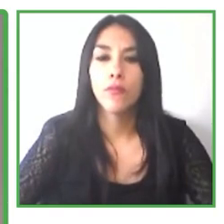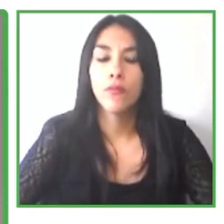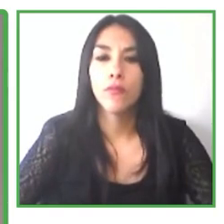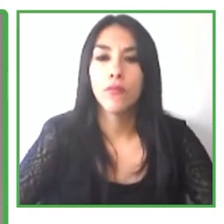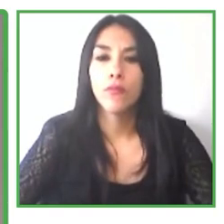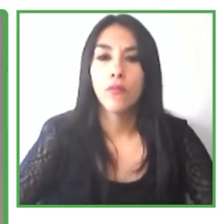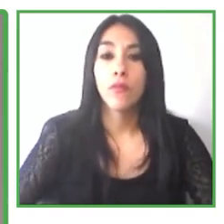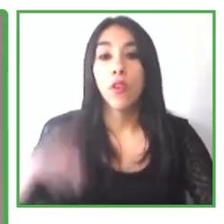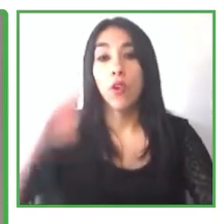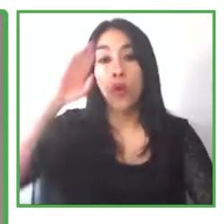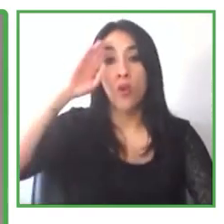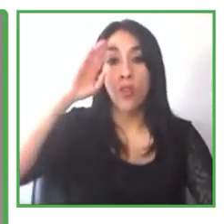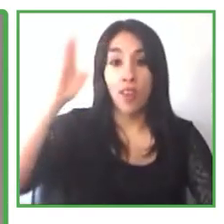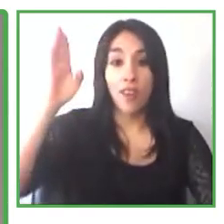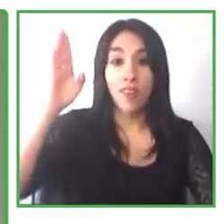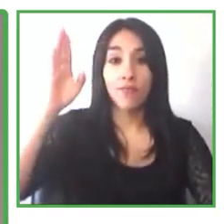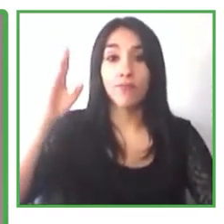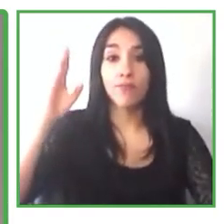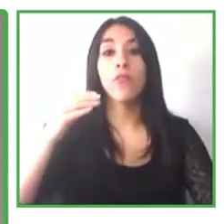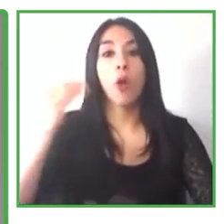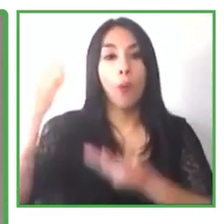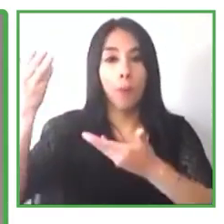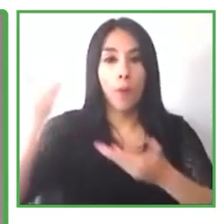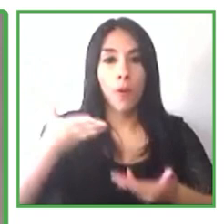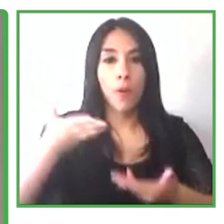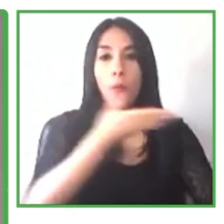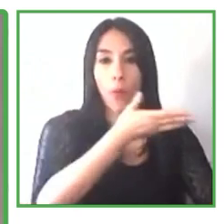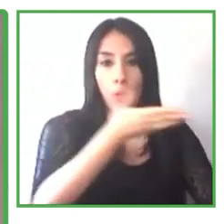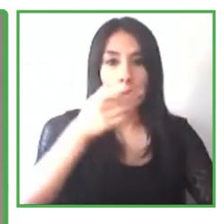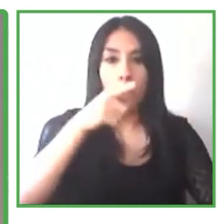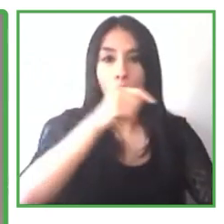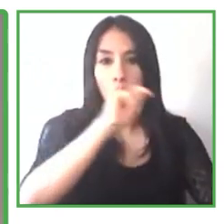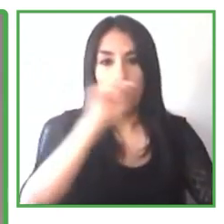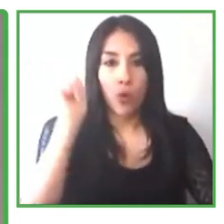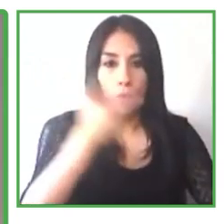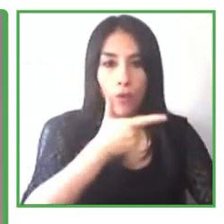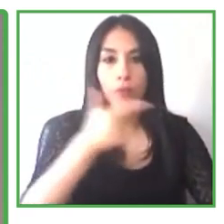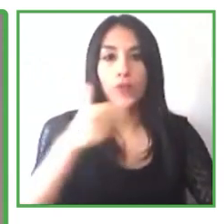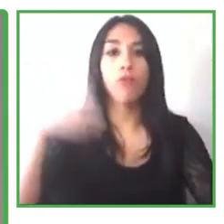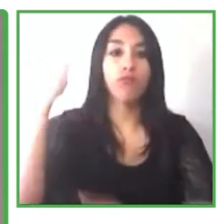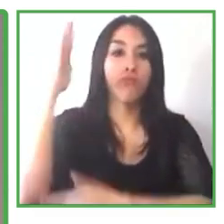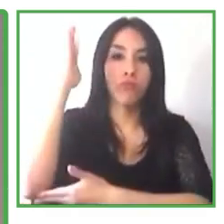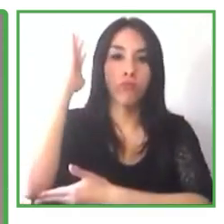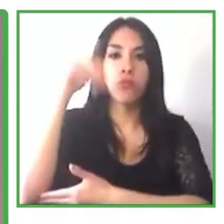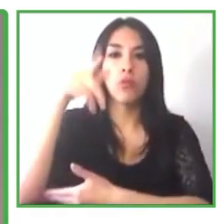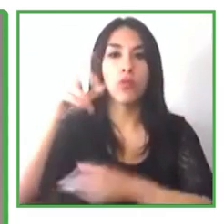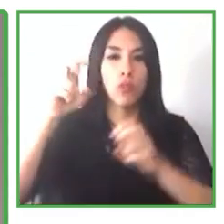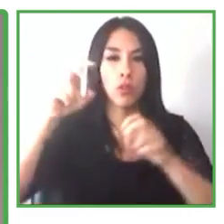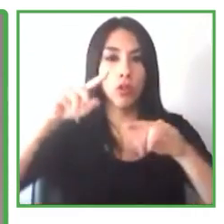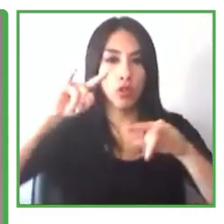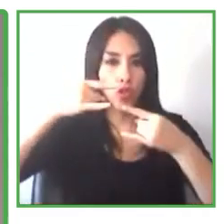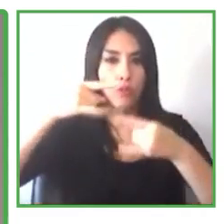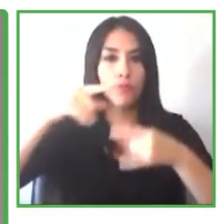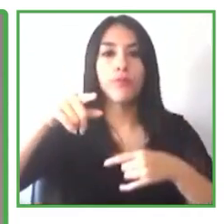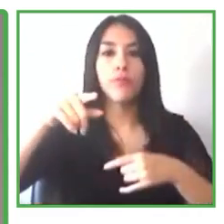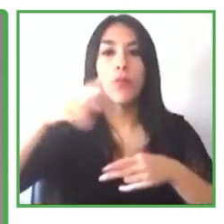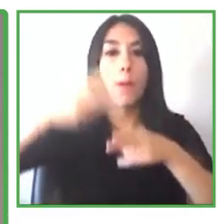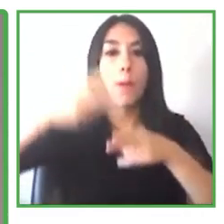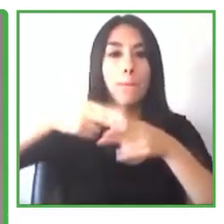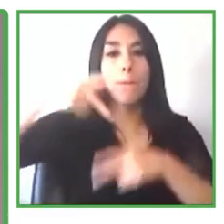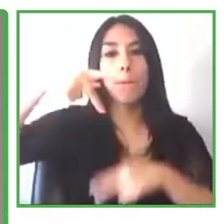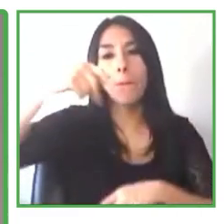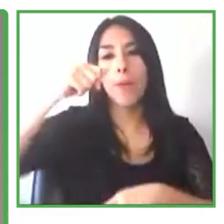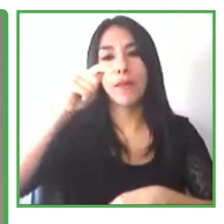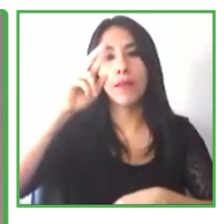Hola, bienvenidos a nuestra sesión. Me llamo Pat Romsek y esta sesión es respecto al empleo y la tecnología.